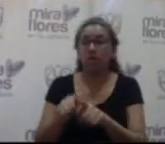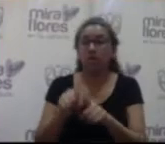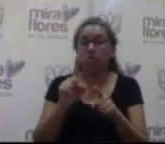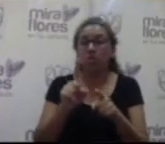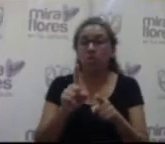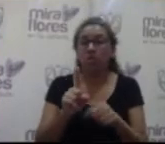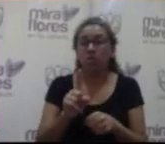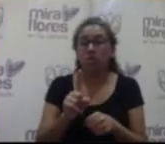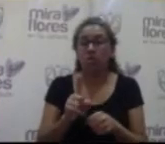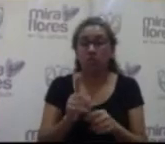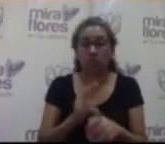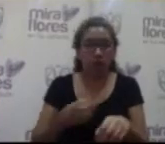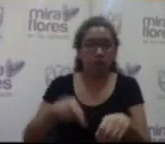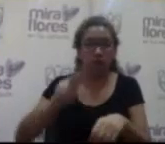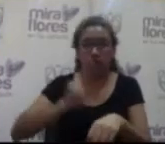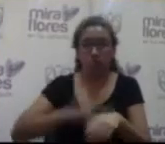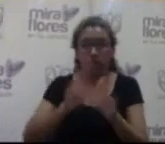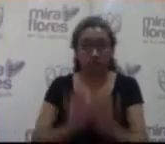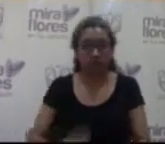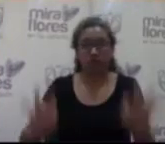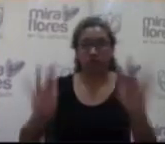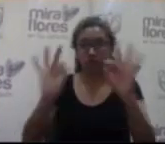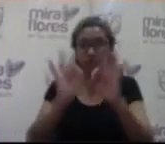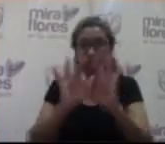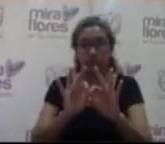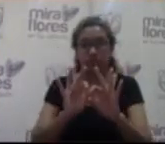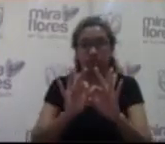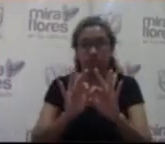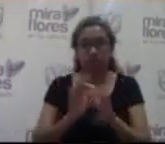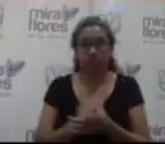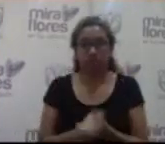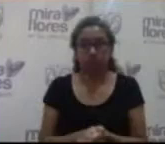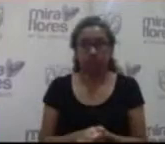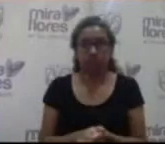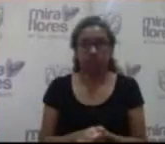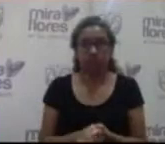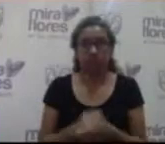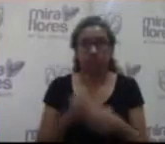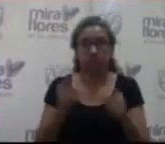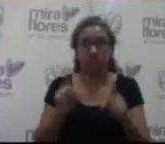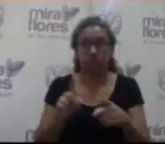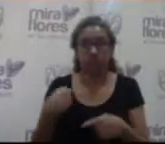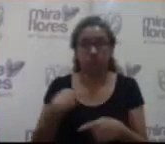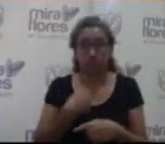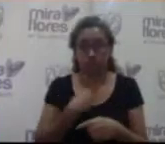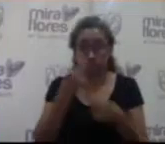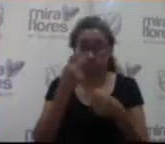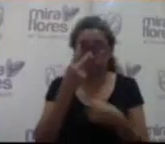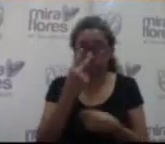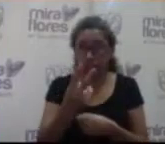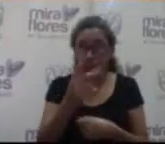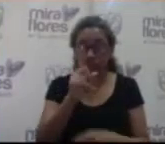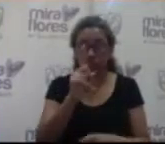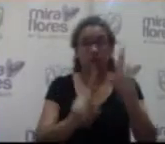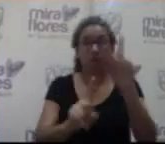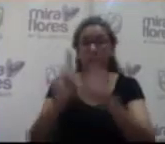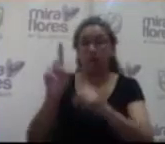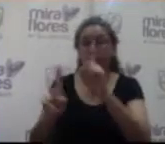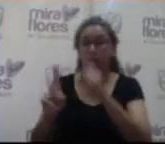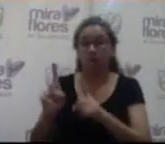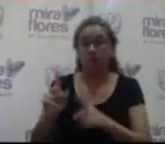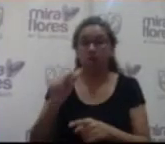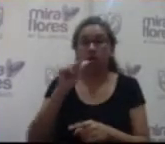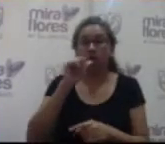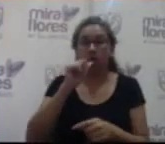y una importancia muy grande que se verificó cuando tuvimos algunos cortes